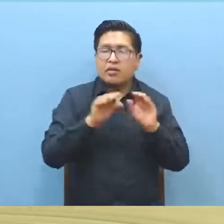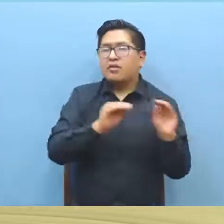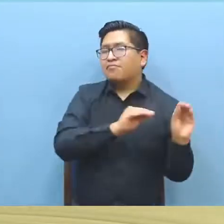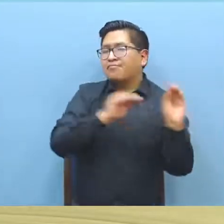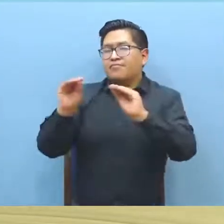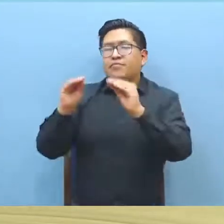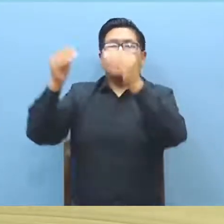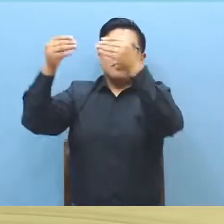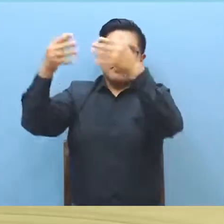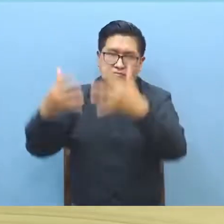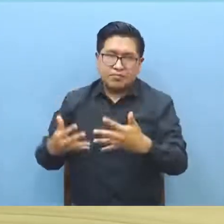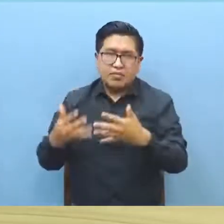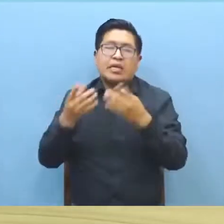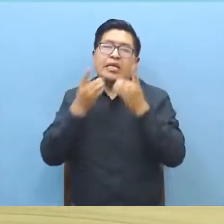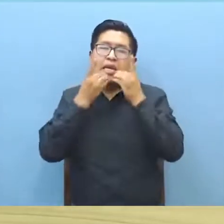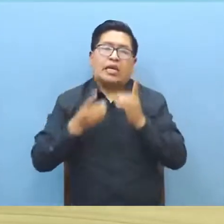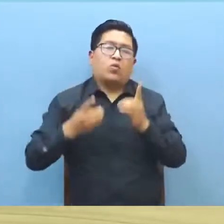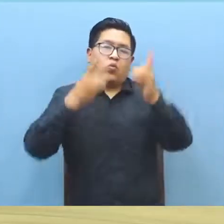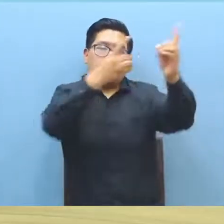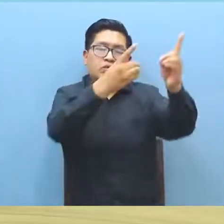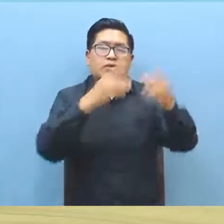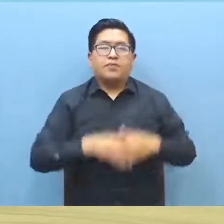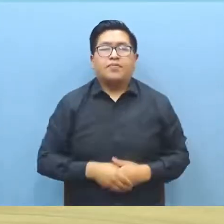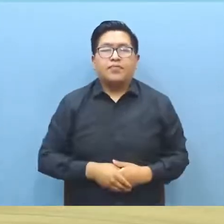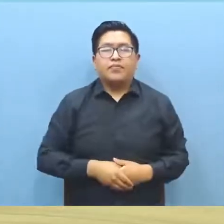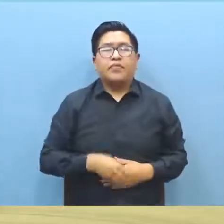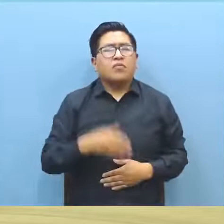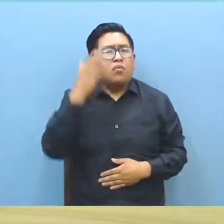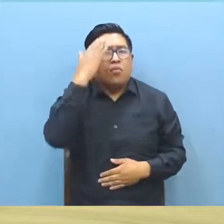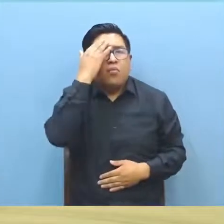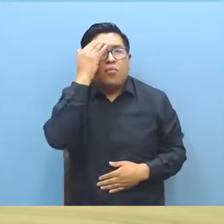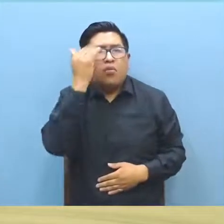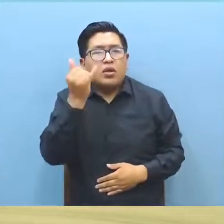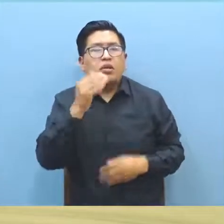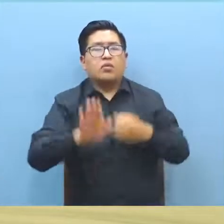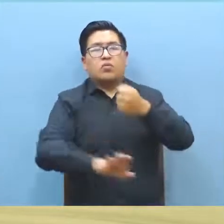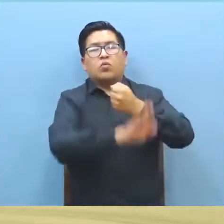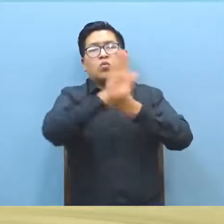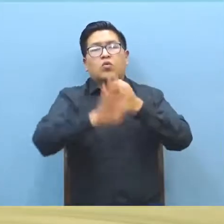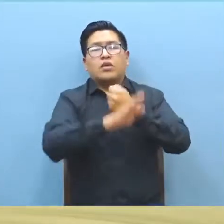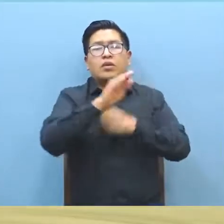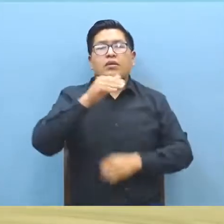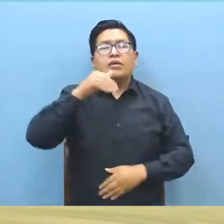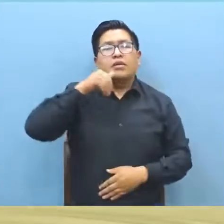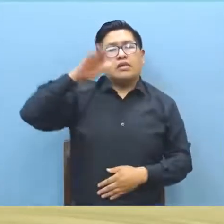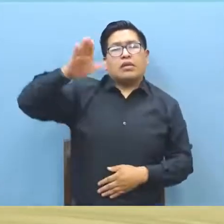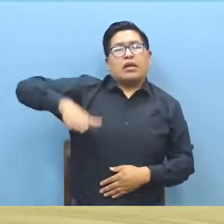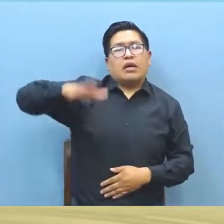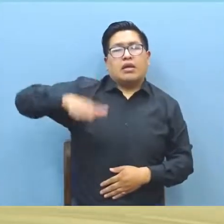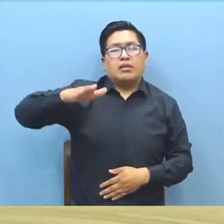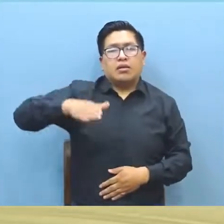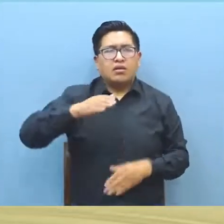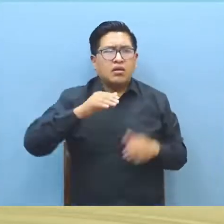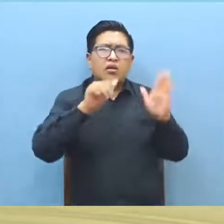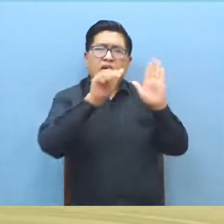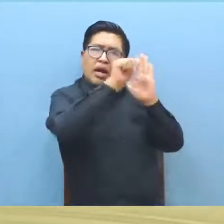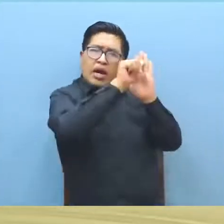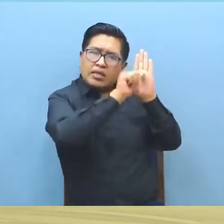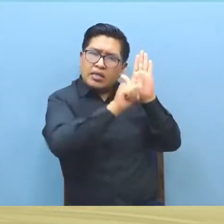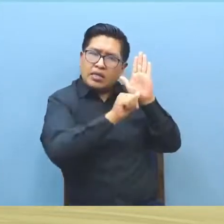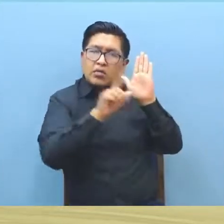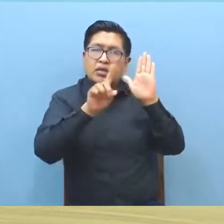plataforma en cuanto a la denuncia como corresponde. Esto velando a la integridad de la menor en base al artículo